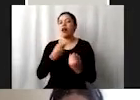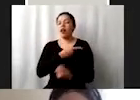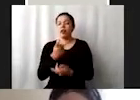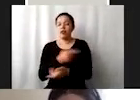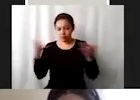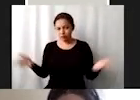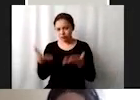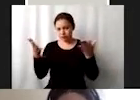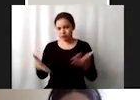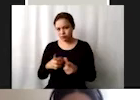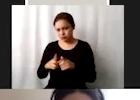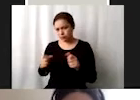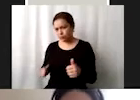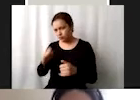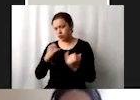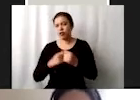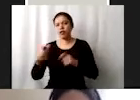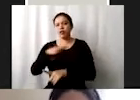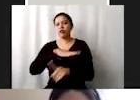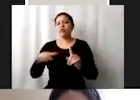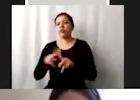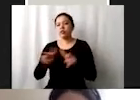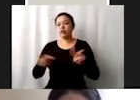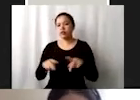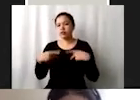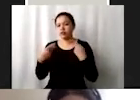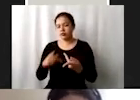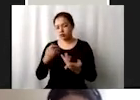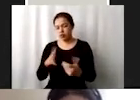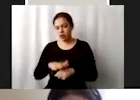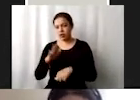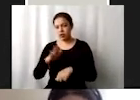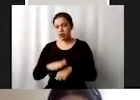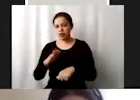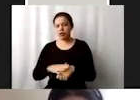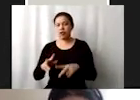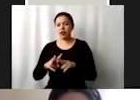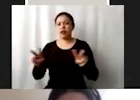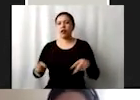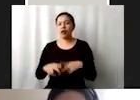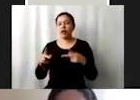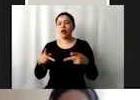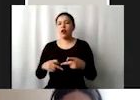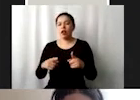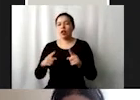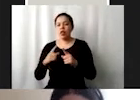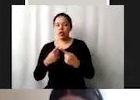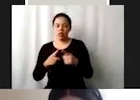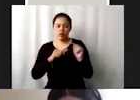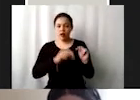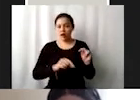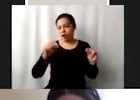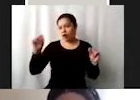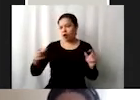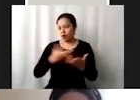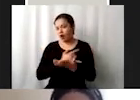personas en situaciones de vulnerabilidad, reduciendo exposición y vulnerabilidad a fenómenos extremos. Aquí, algo que sí se